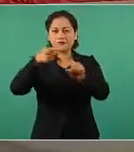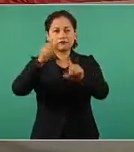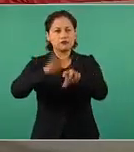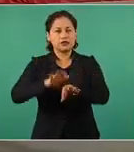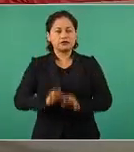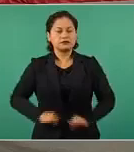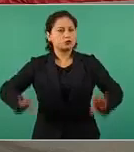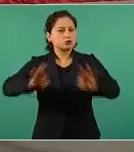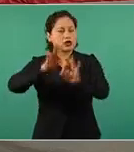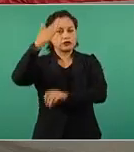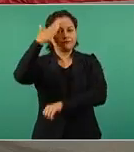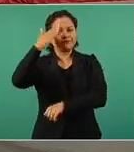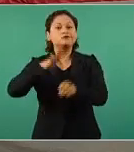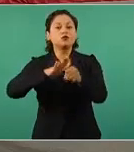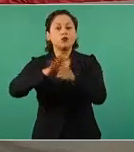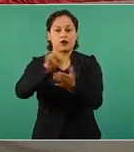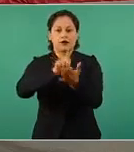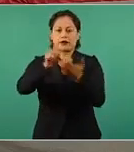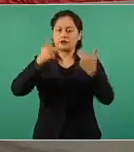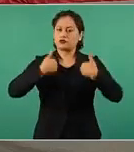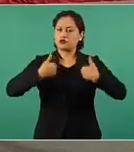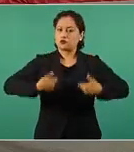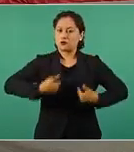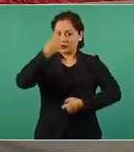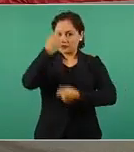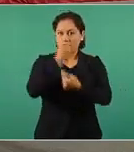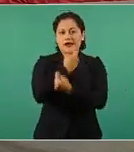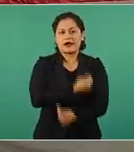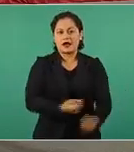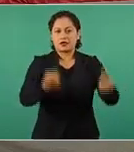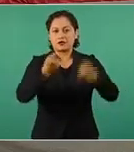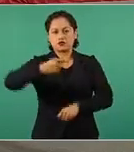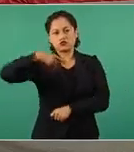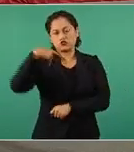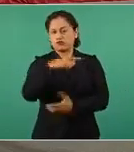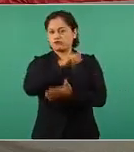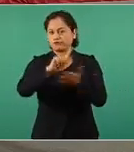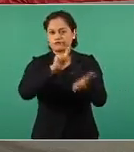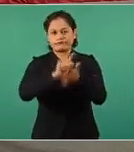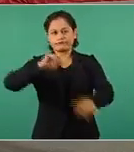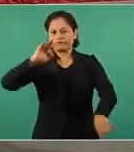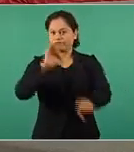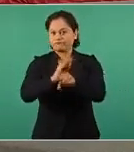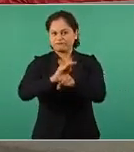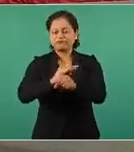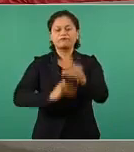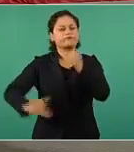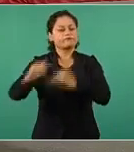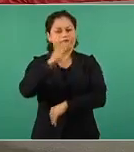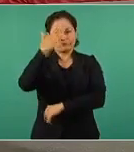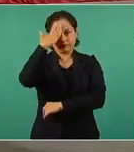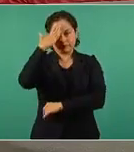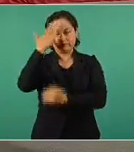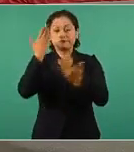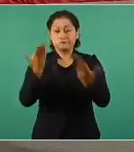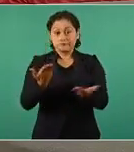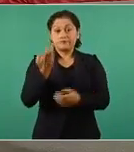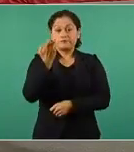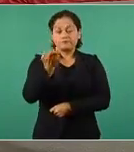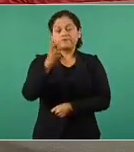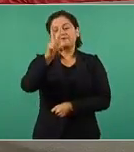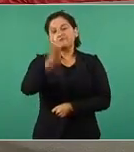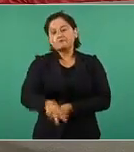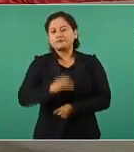y, por supuesto, el interés superior de las niñas. Lamentablemente, las condiciones de